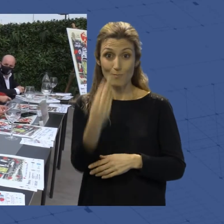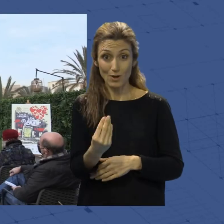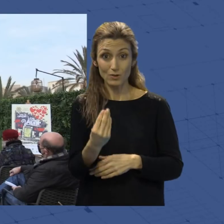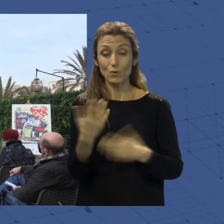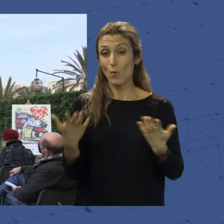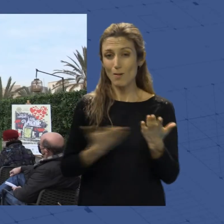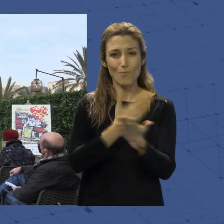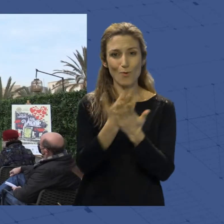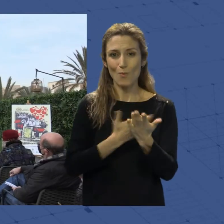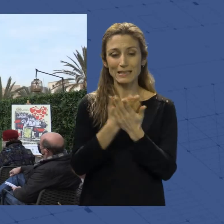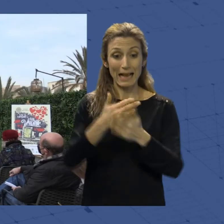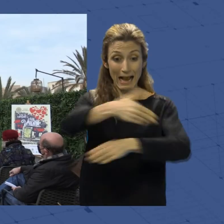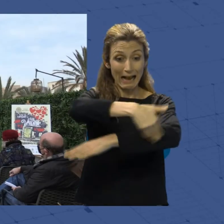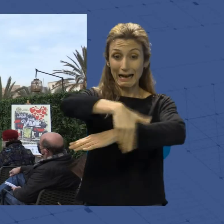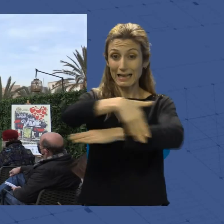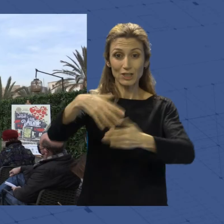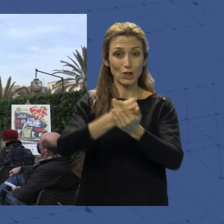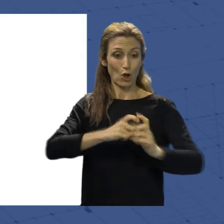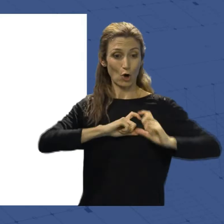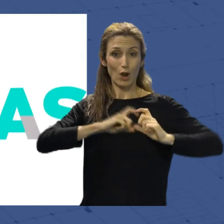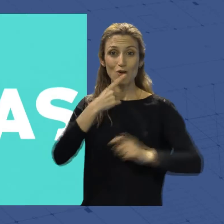llenar nuestras calles de corazones rojos.